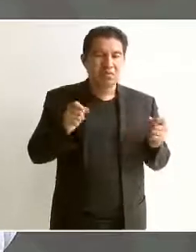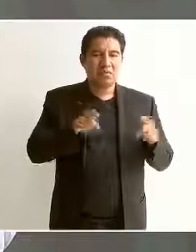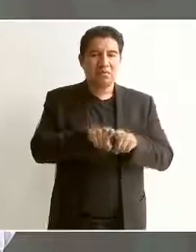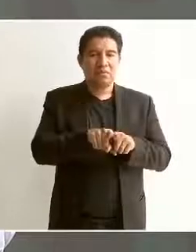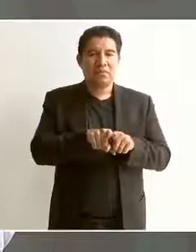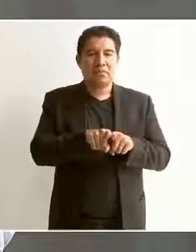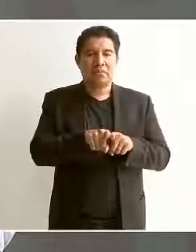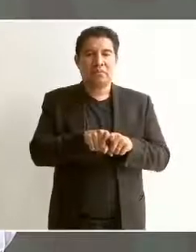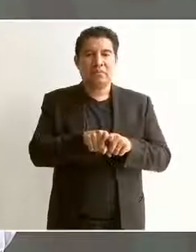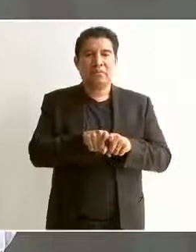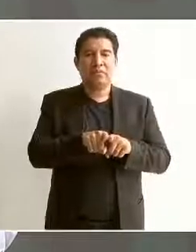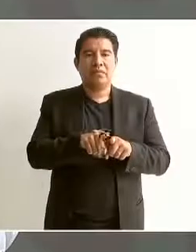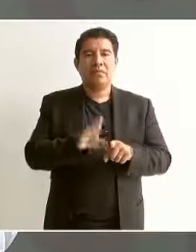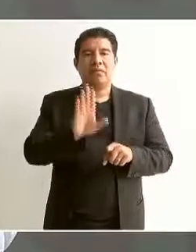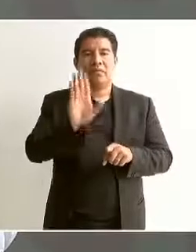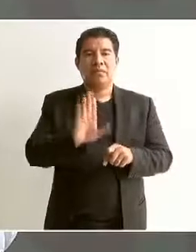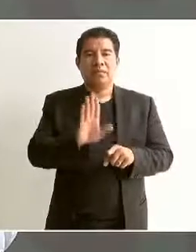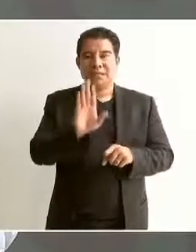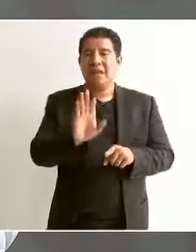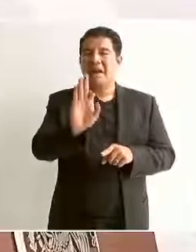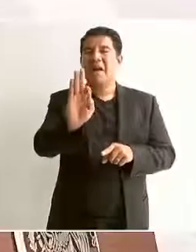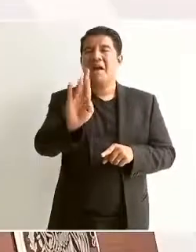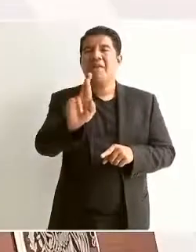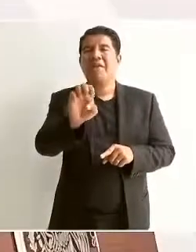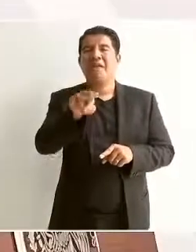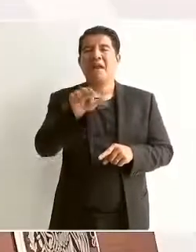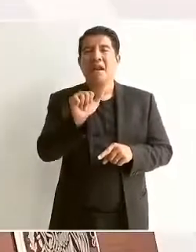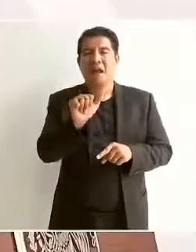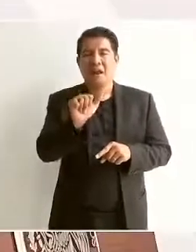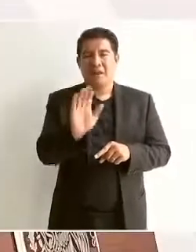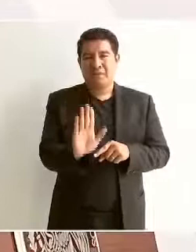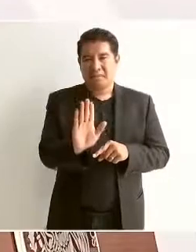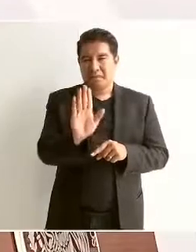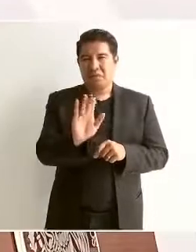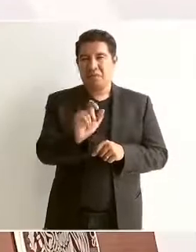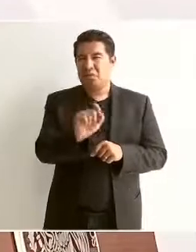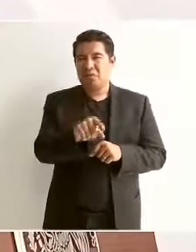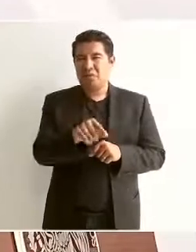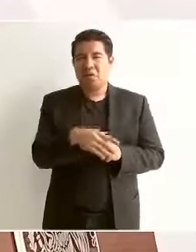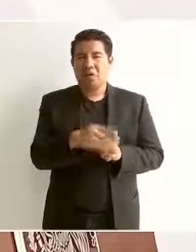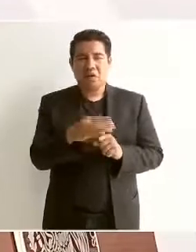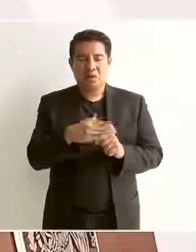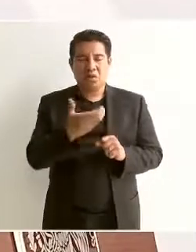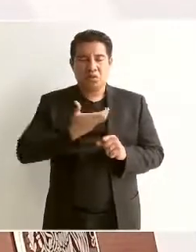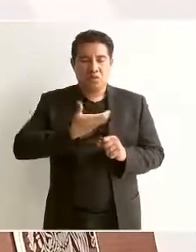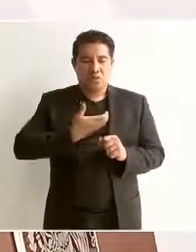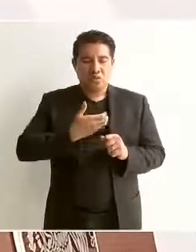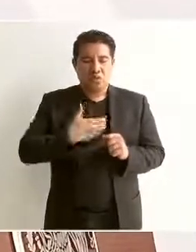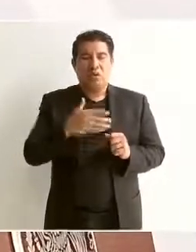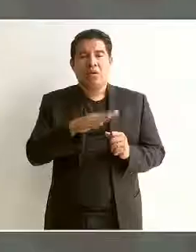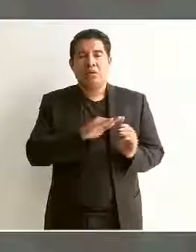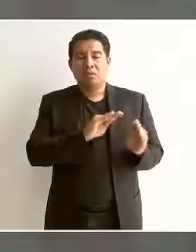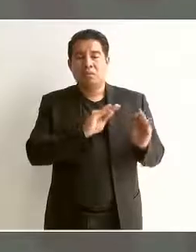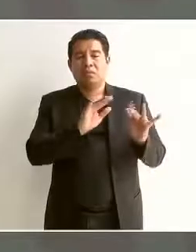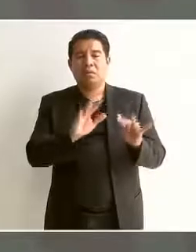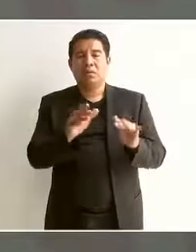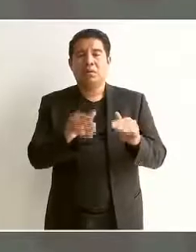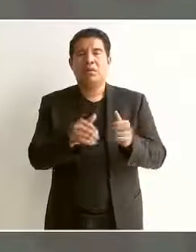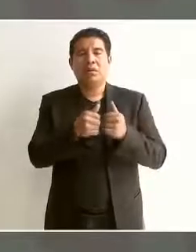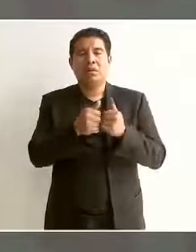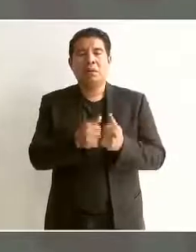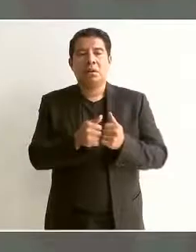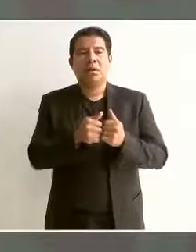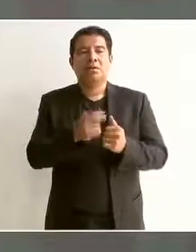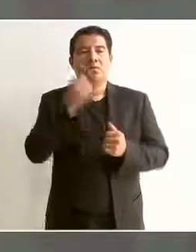son como los de Frena que fueron al Zócalo y se quedaban